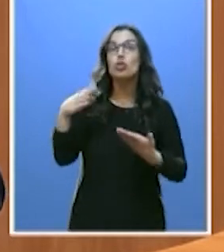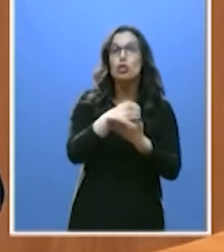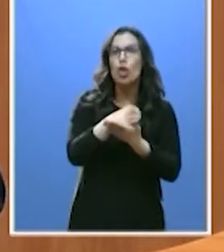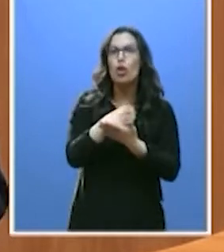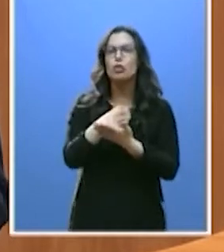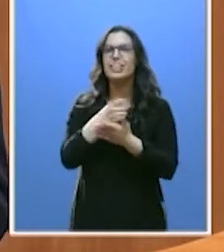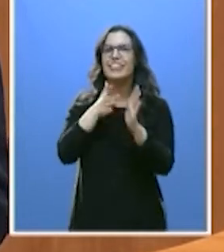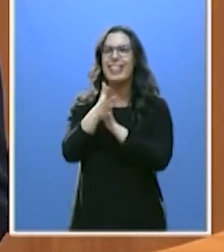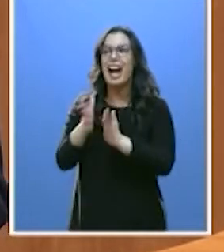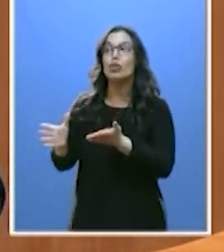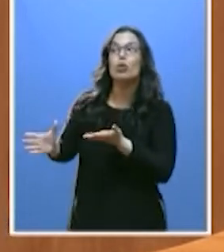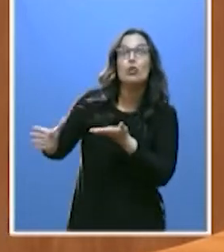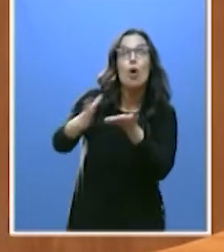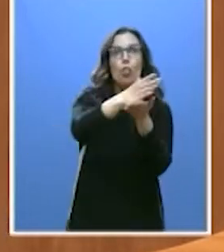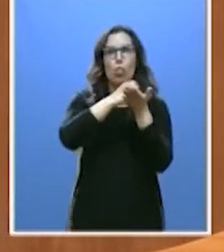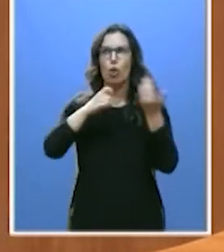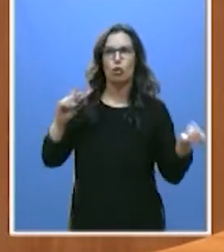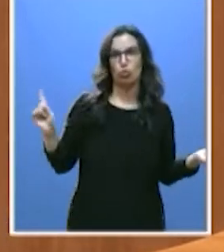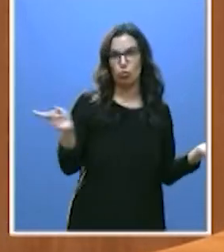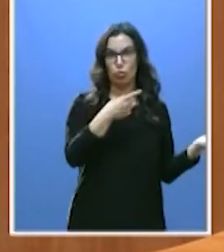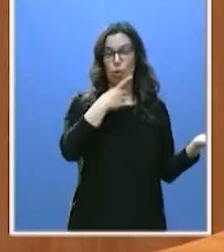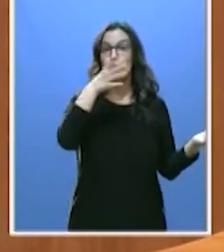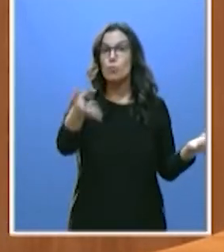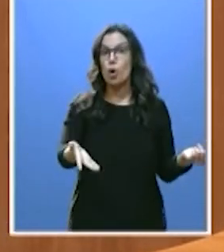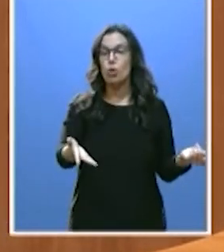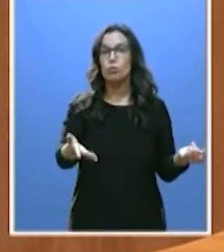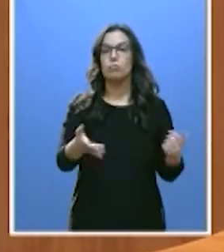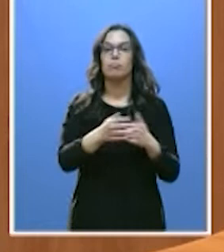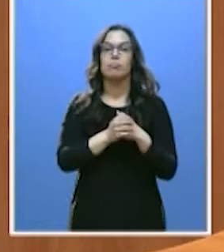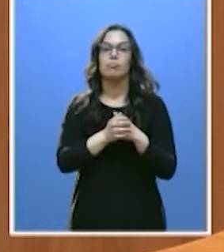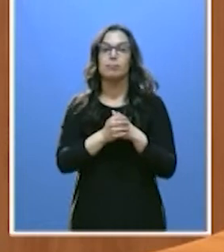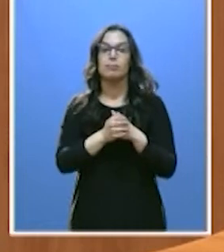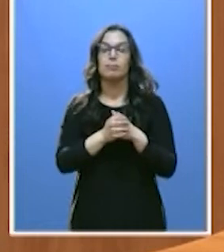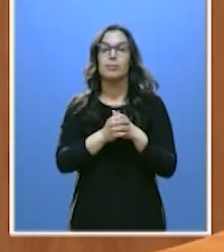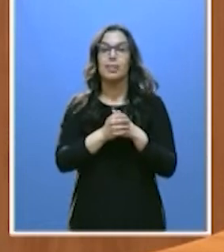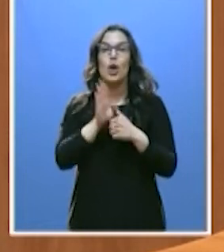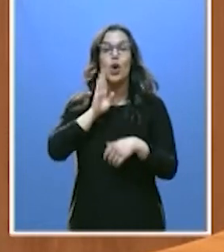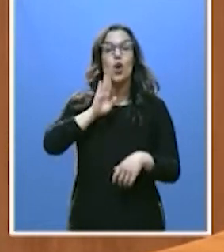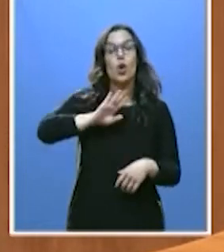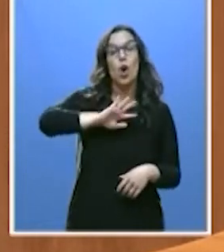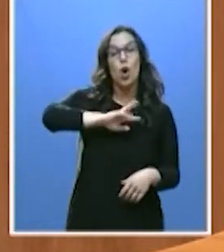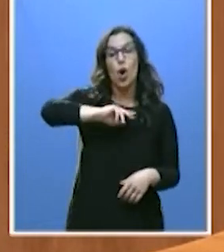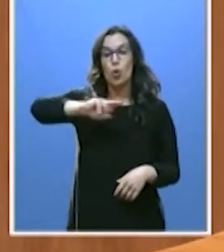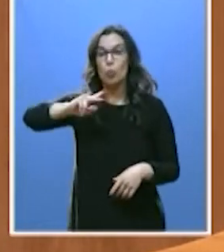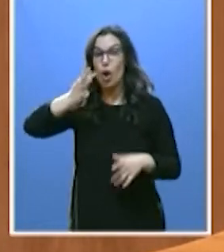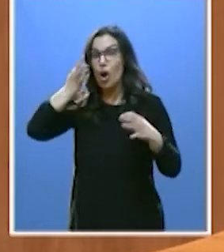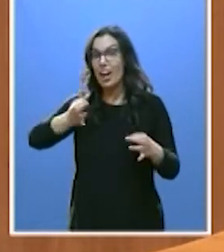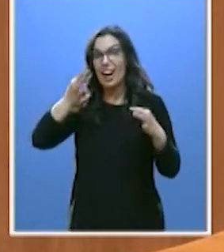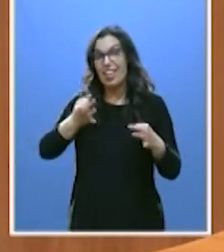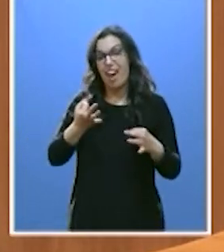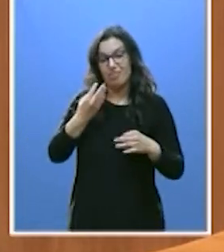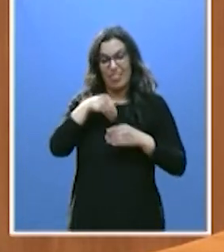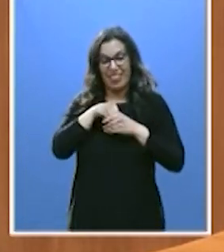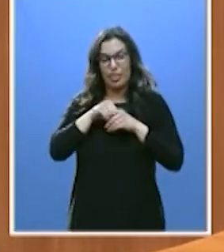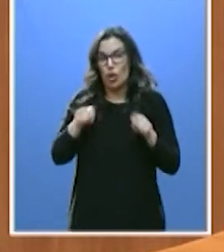a todos los partidos. Porque las raíces de la corrupción se adentran en lo más profundo de la condición humana.